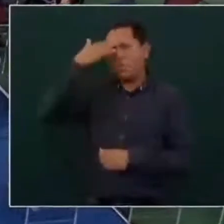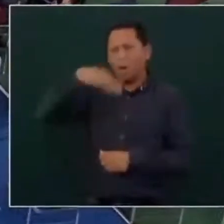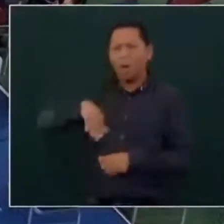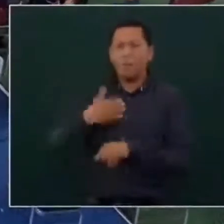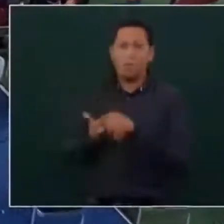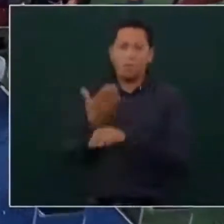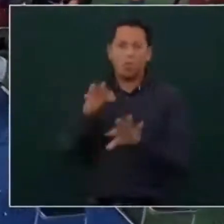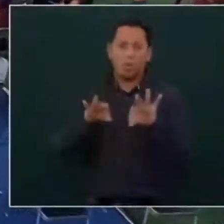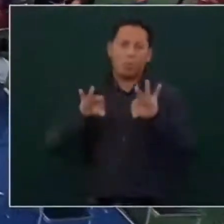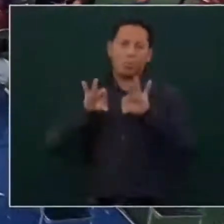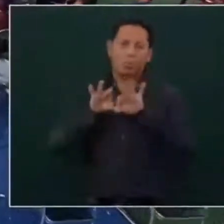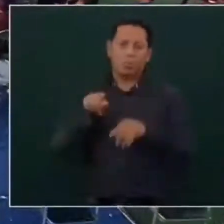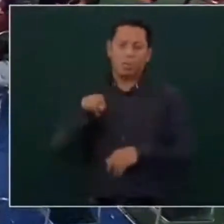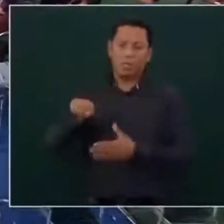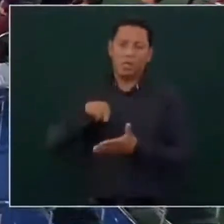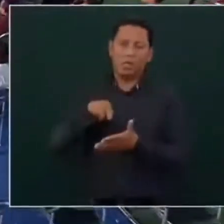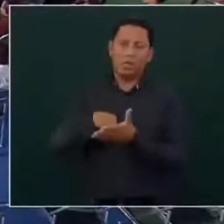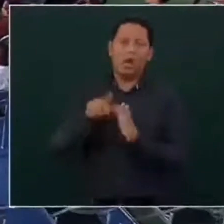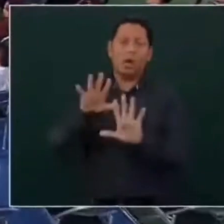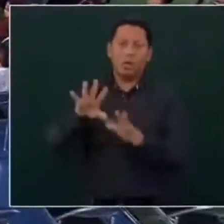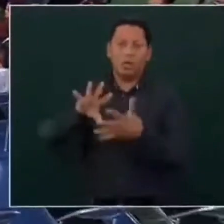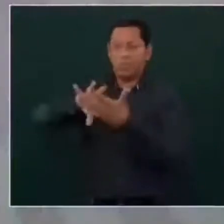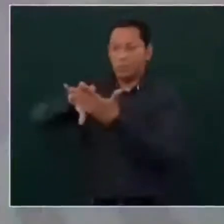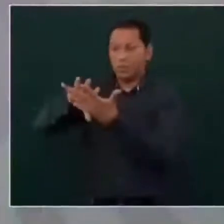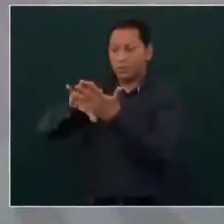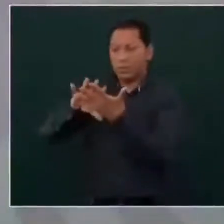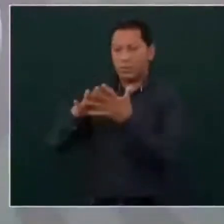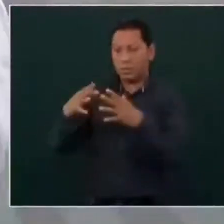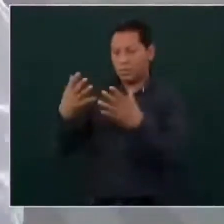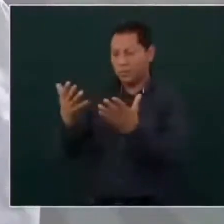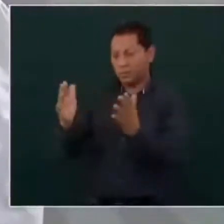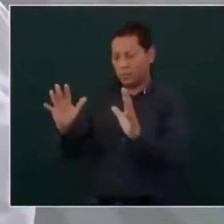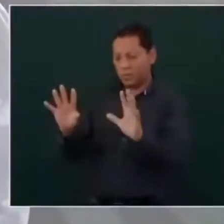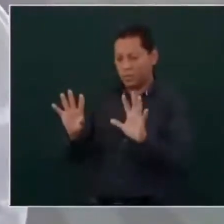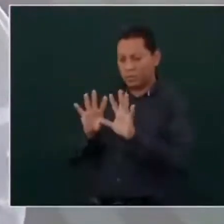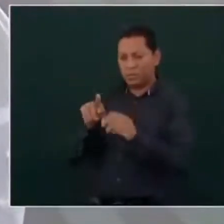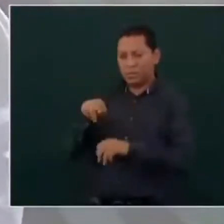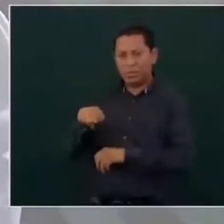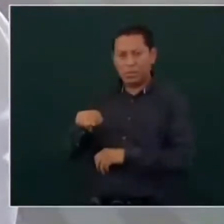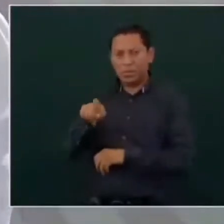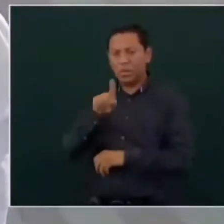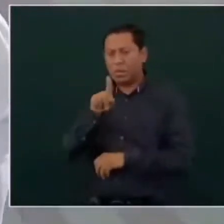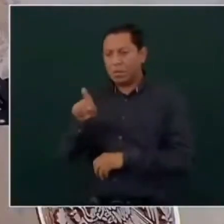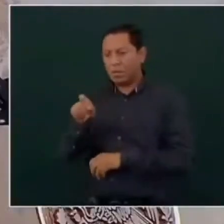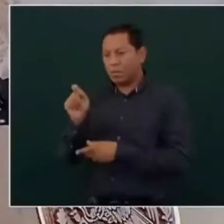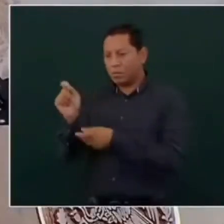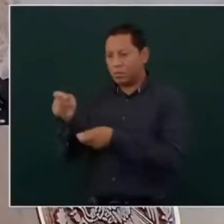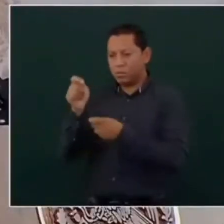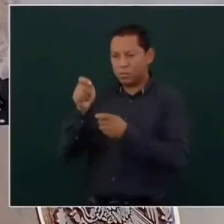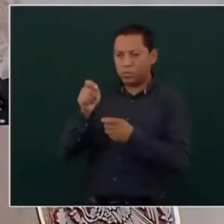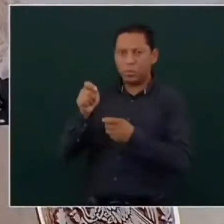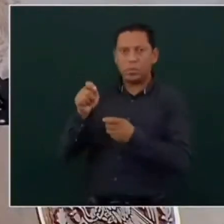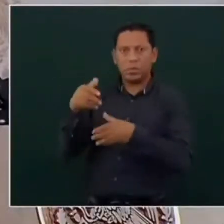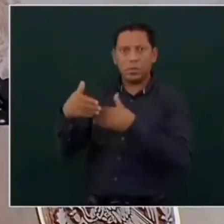de la importancia que tiene y de las jaulas que se fueron